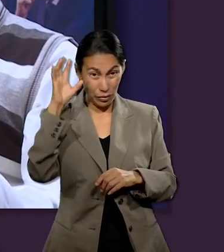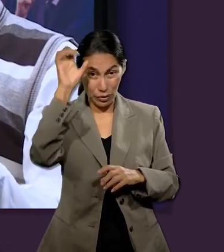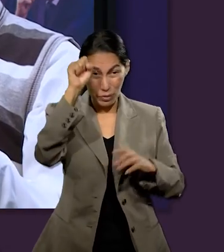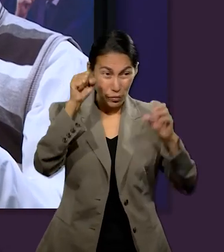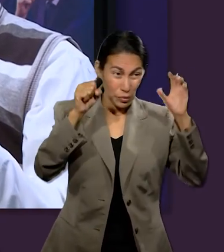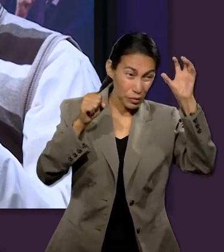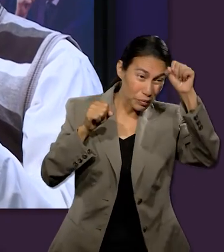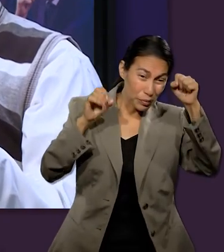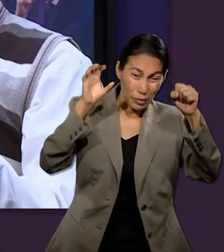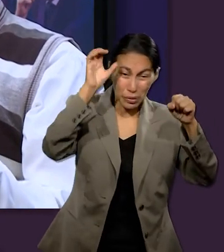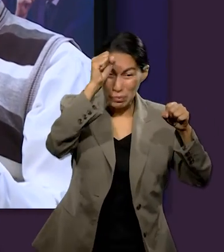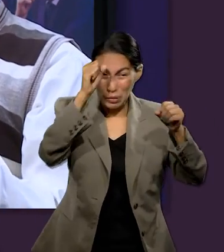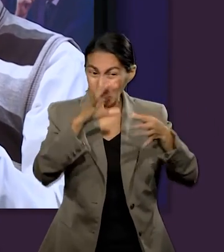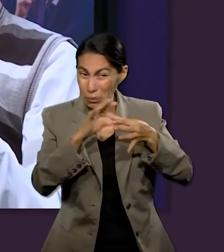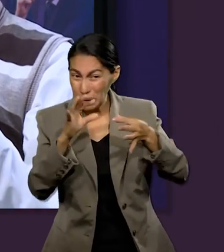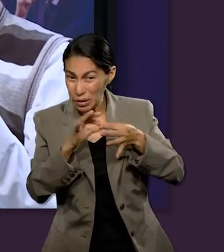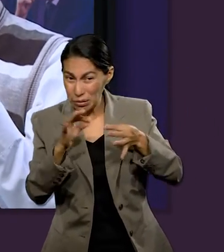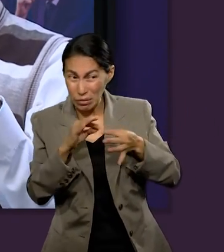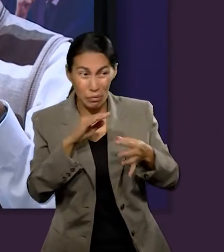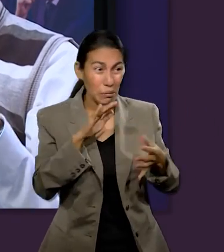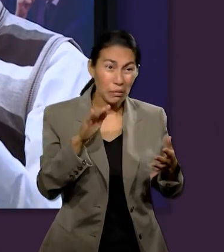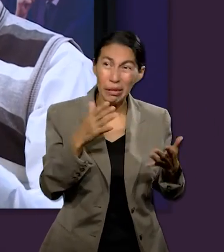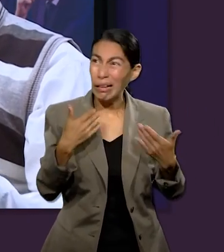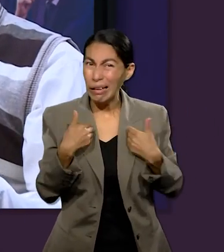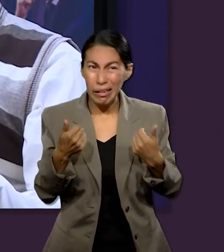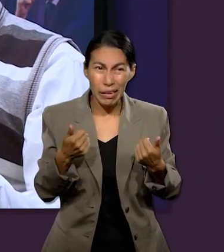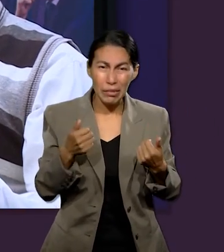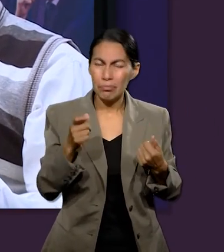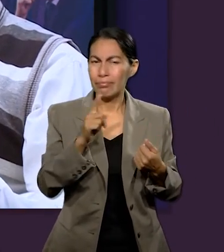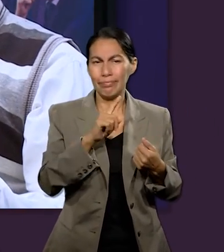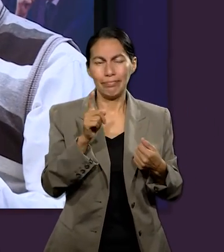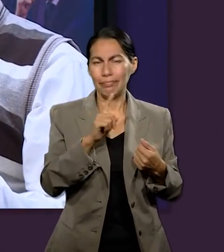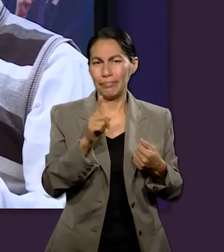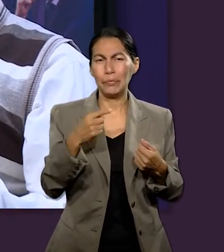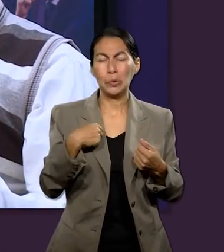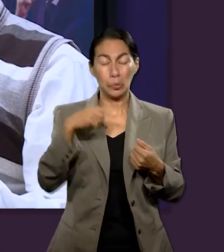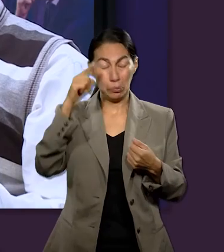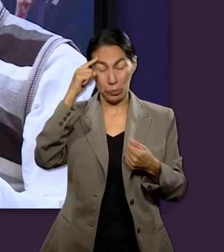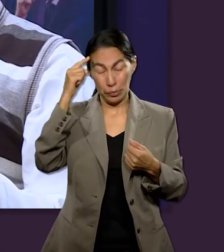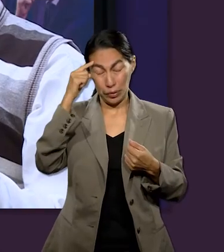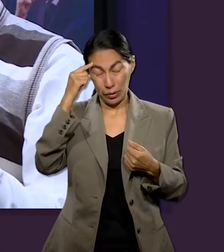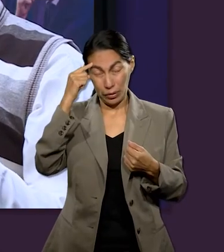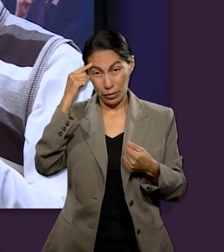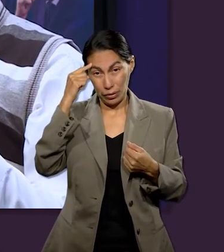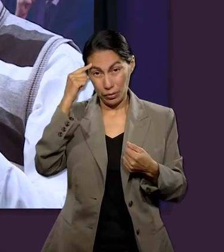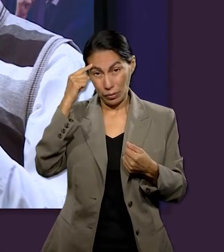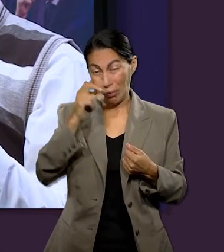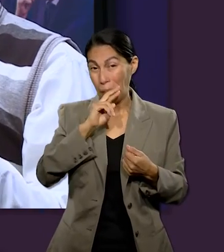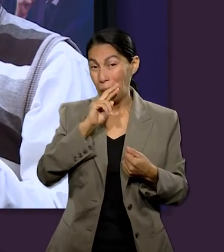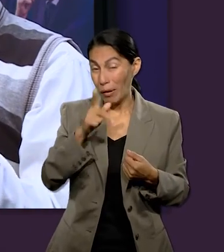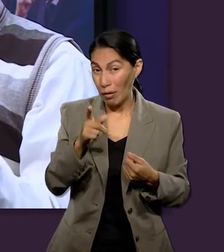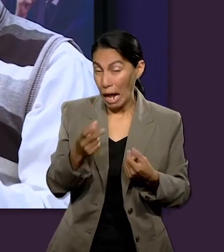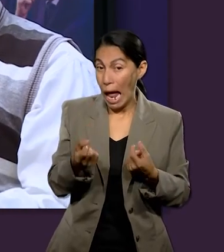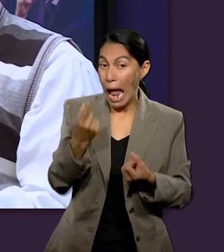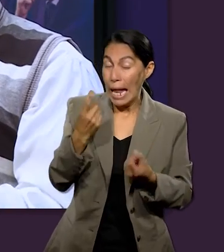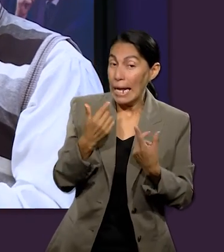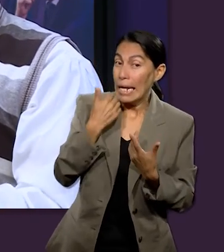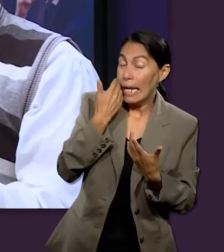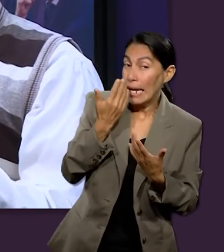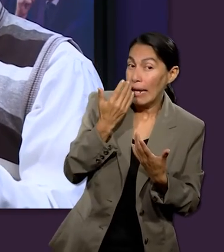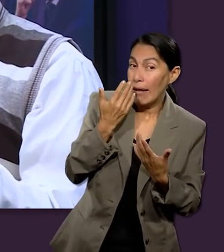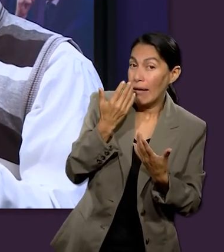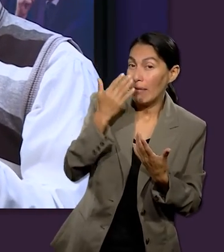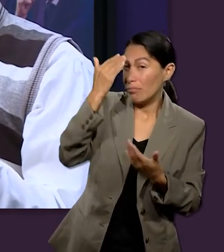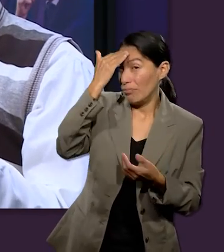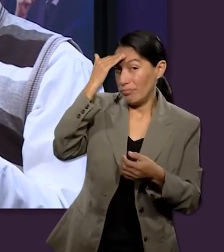buscar conceptos o explicaciones creo que dos de los consejos que más podría darle a alguien que